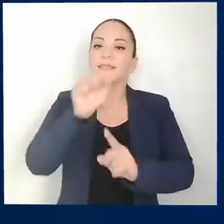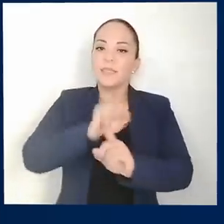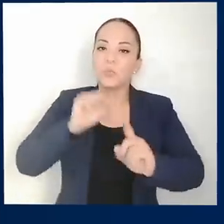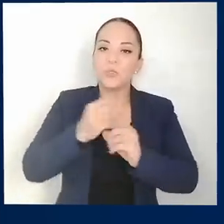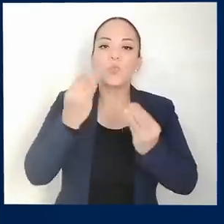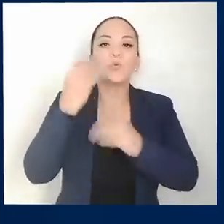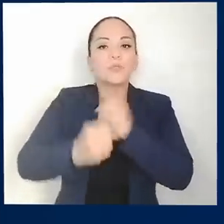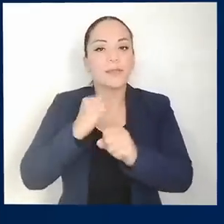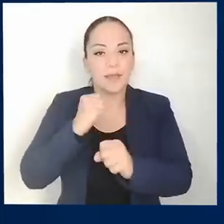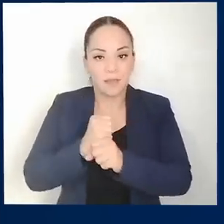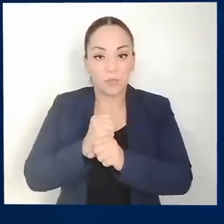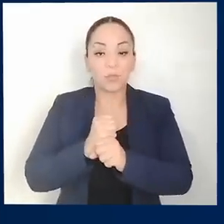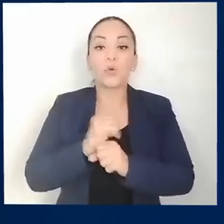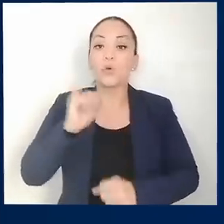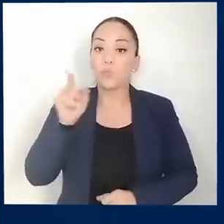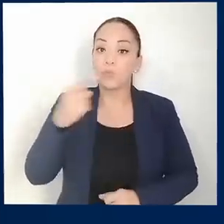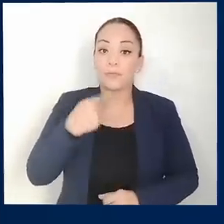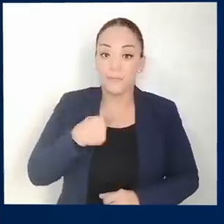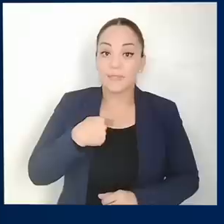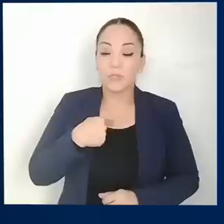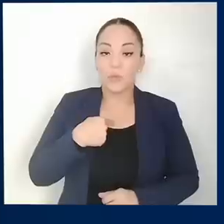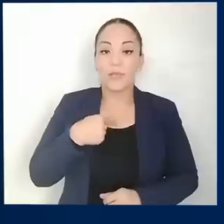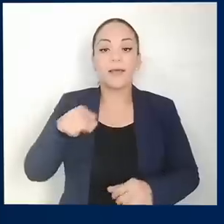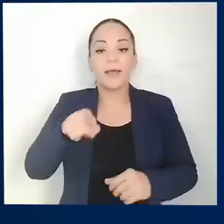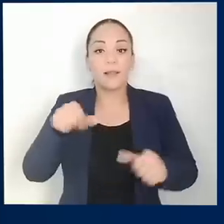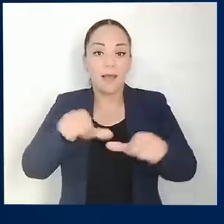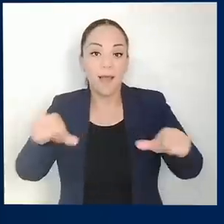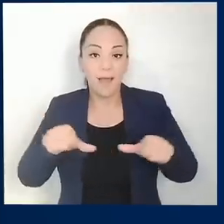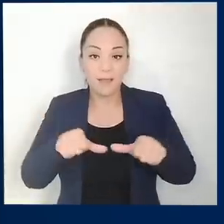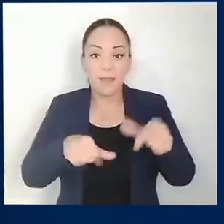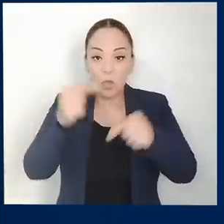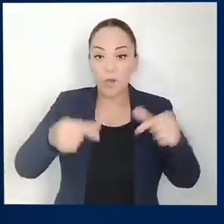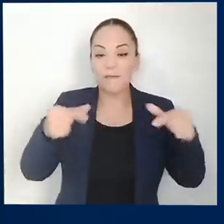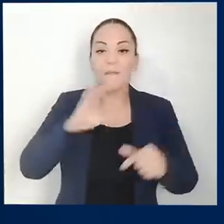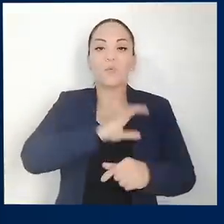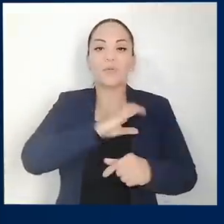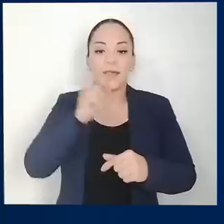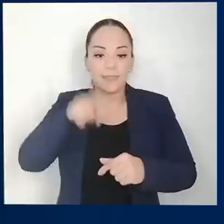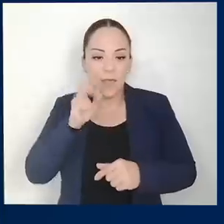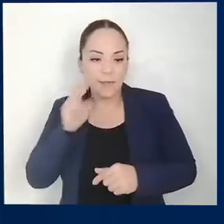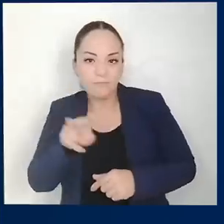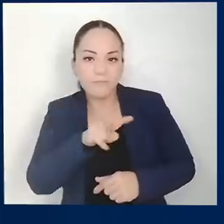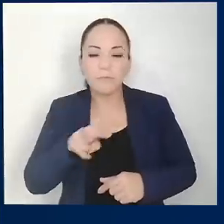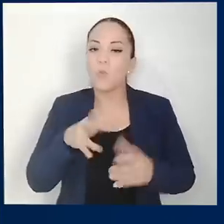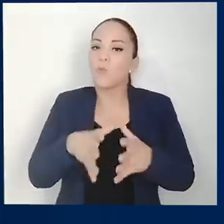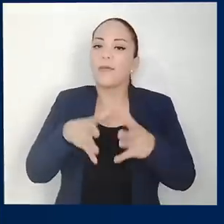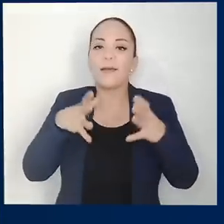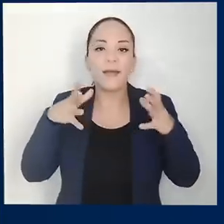y, como usted menciona, el área geográfica que fuerza pública tiene que custodiar es muy amplia,